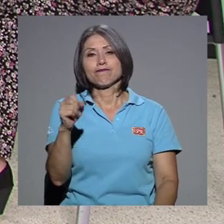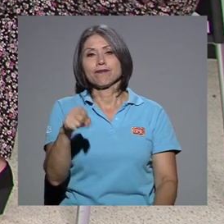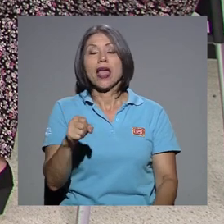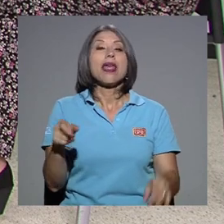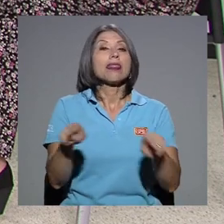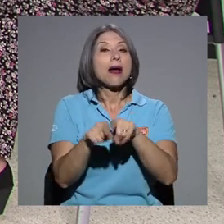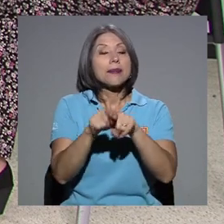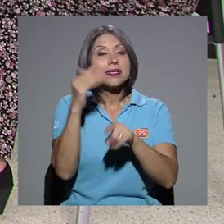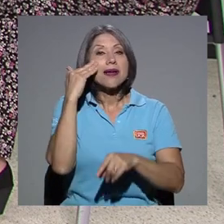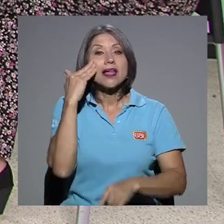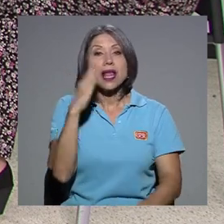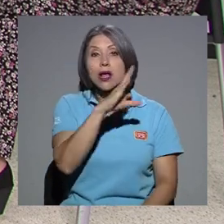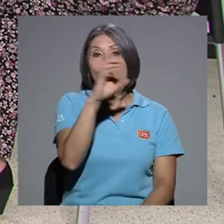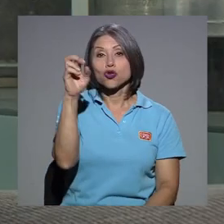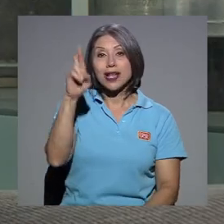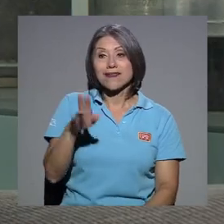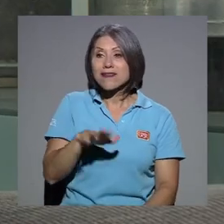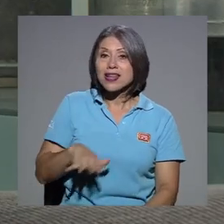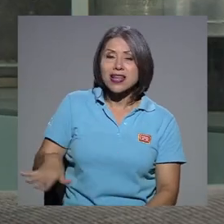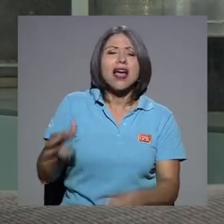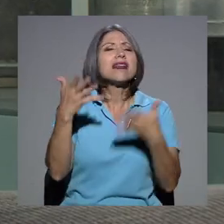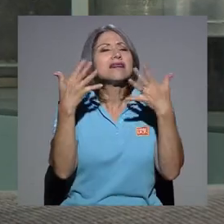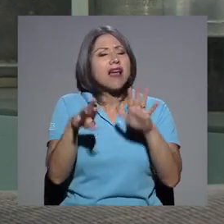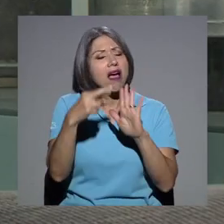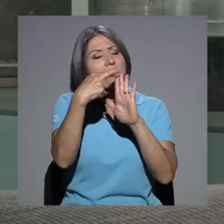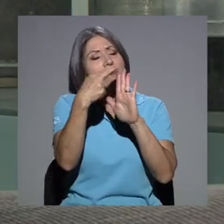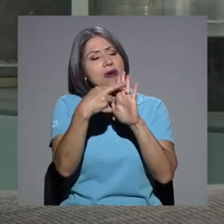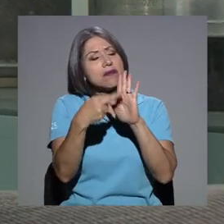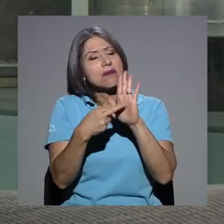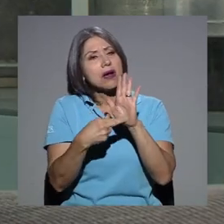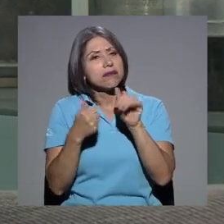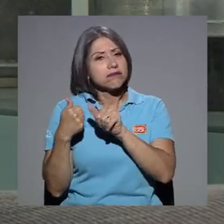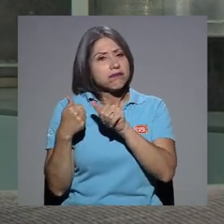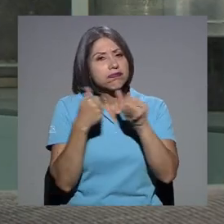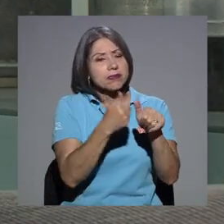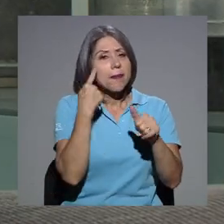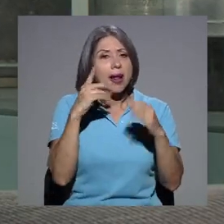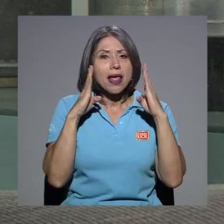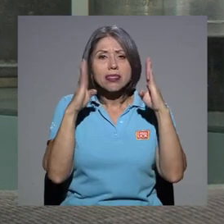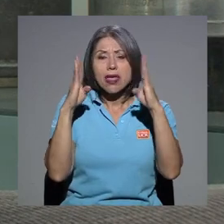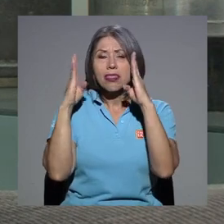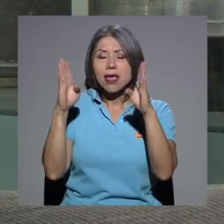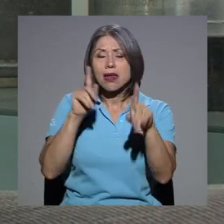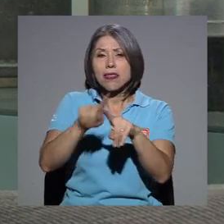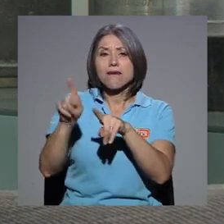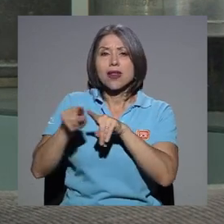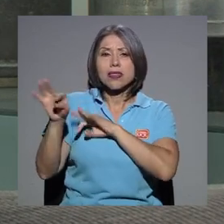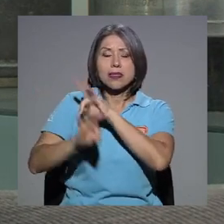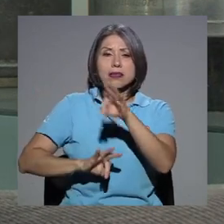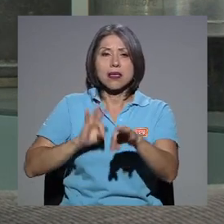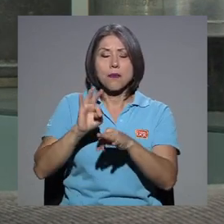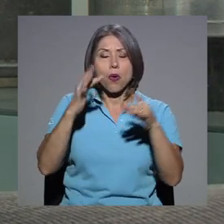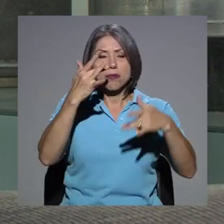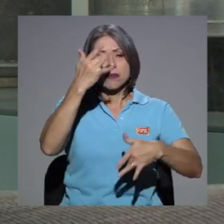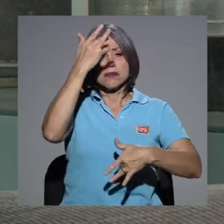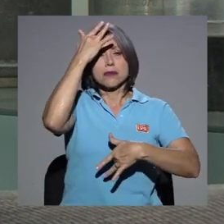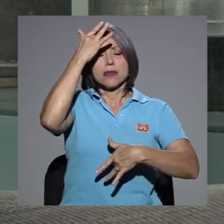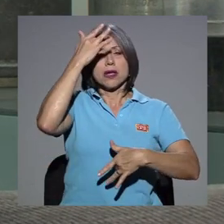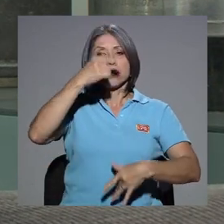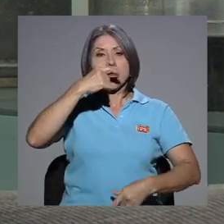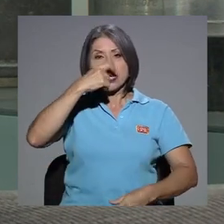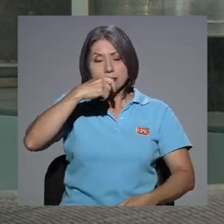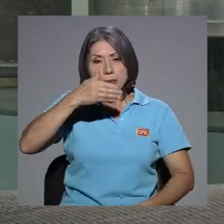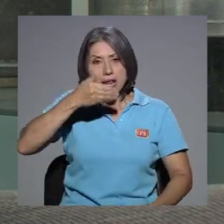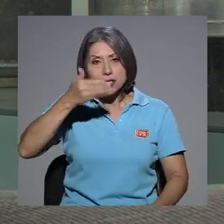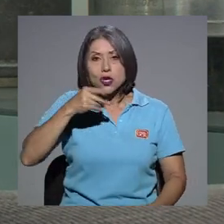está todo, digamos, los protocolos y todo para poder atender los casos de todo este tipo de enfermedades respiratorias porque no es el primer virus